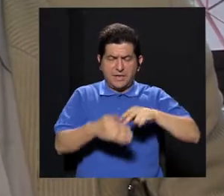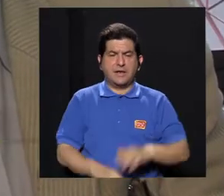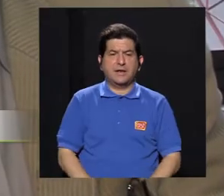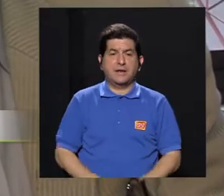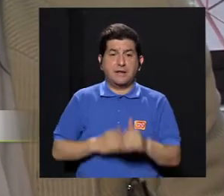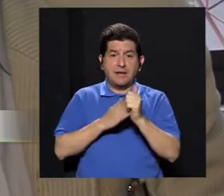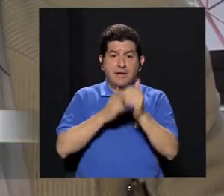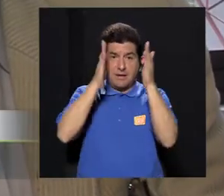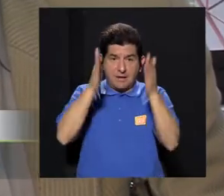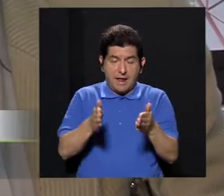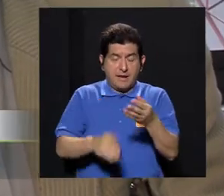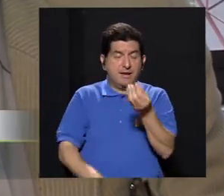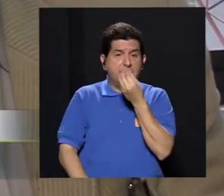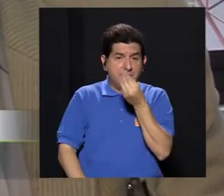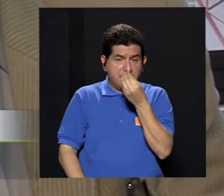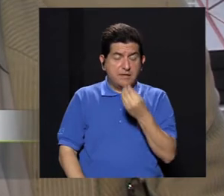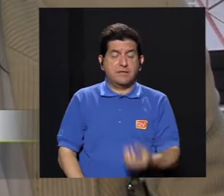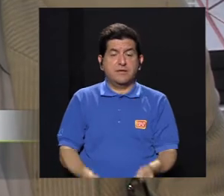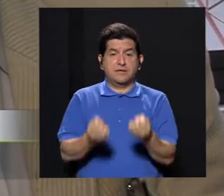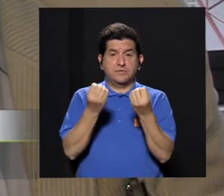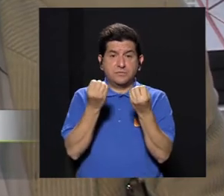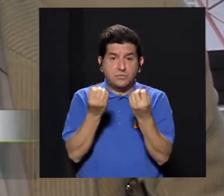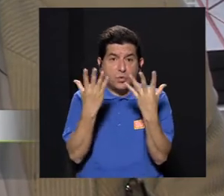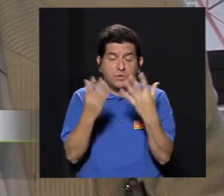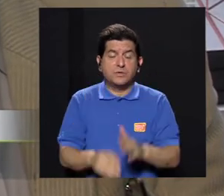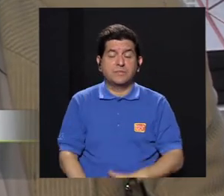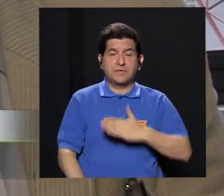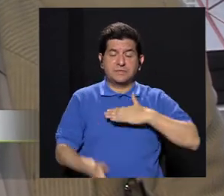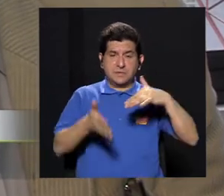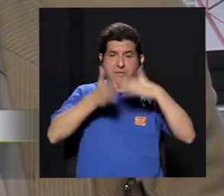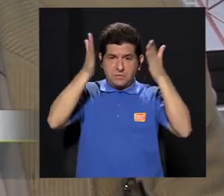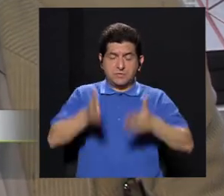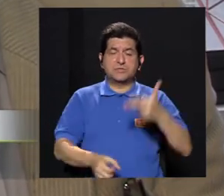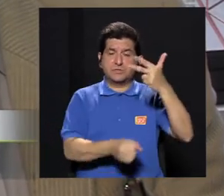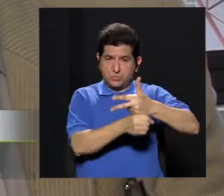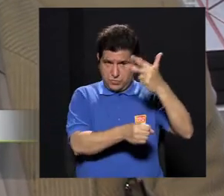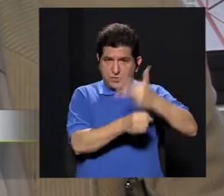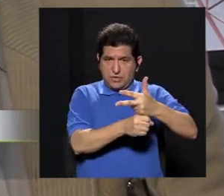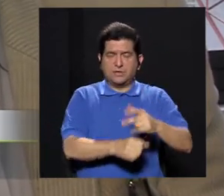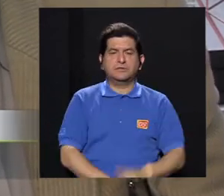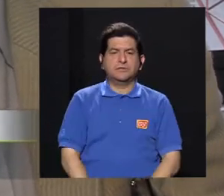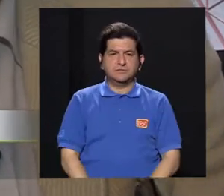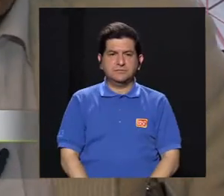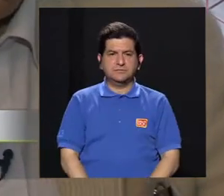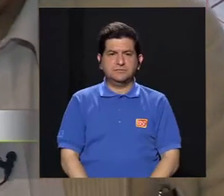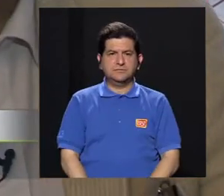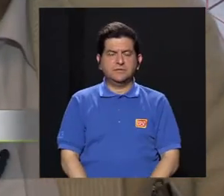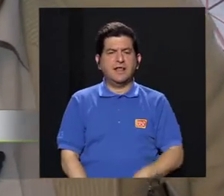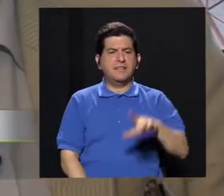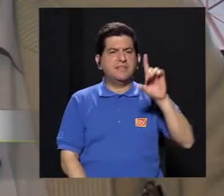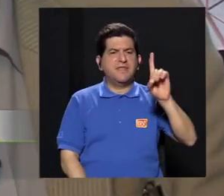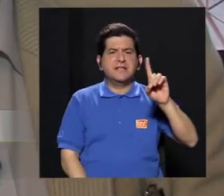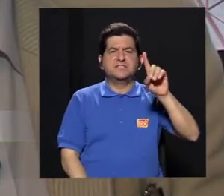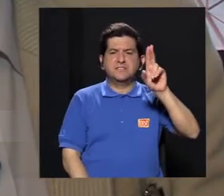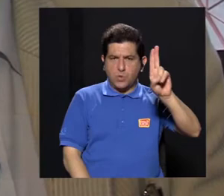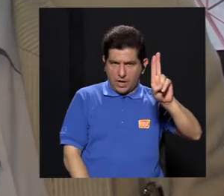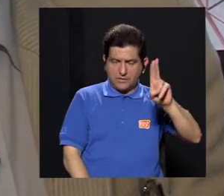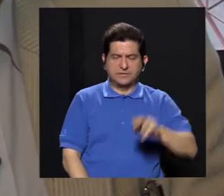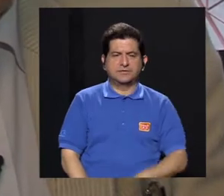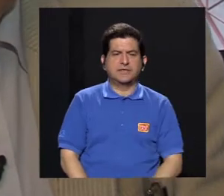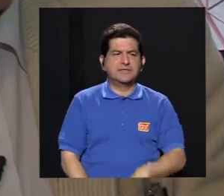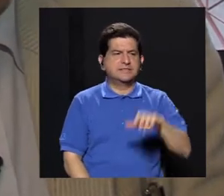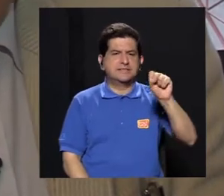pioneras de la nutrición que hay en Costa Rica, que fueron muchas de ellas mis alumnas en Guatemala, entonces como Emilio Ciulate,